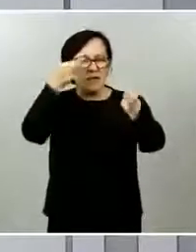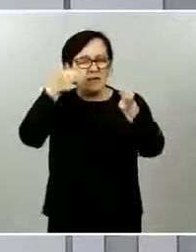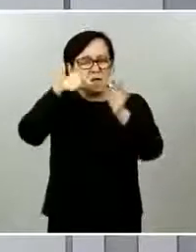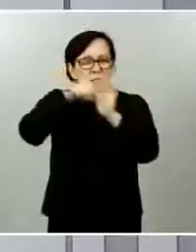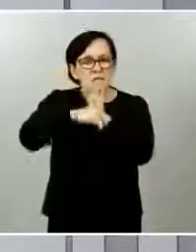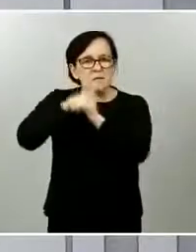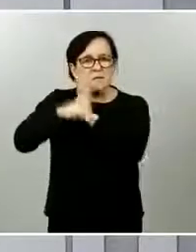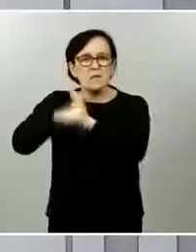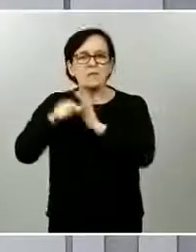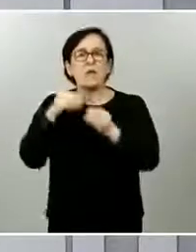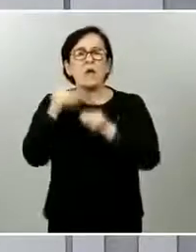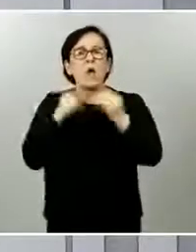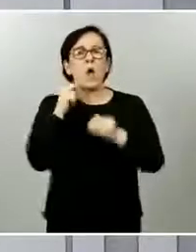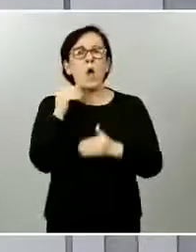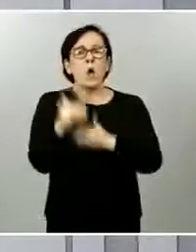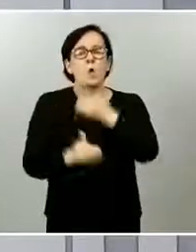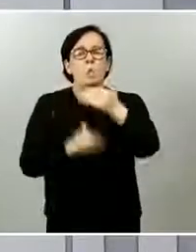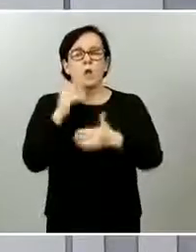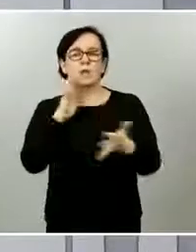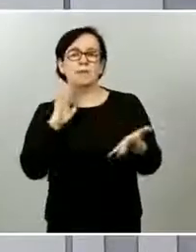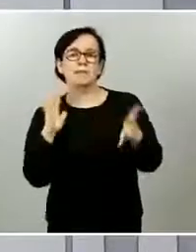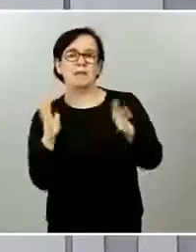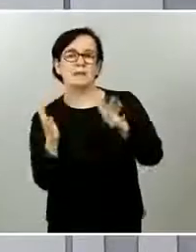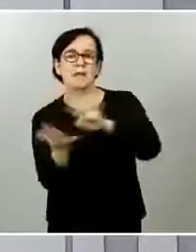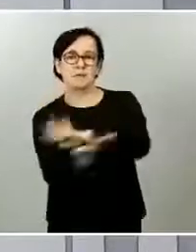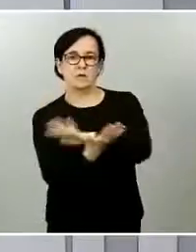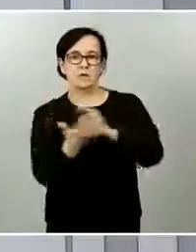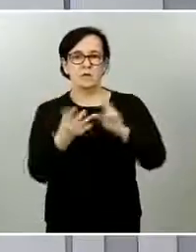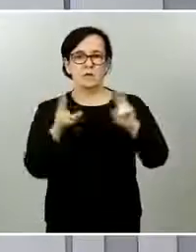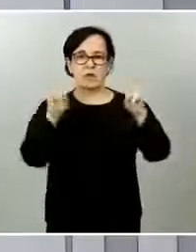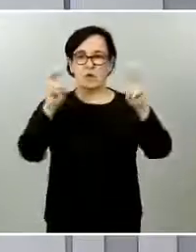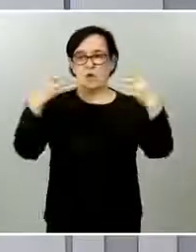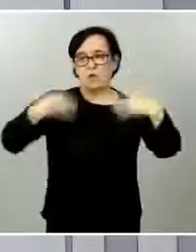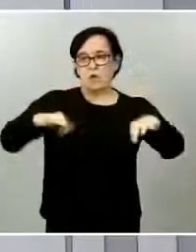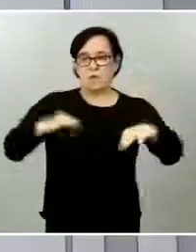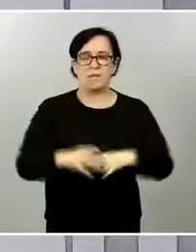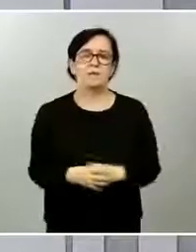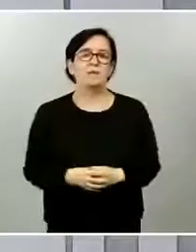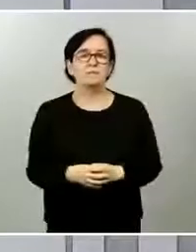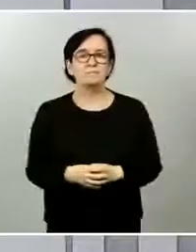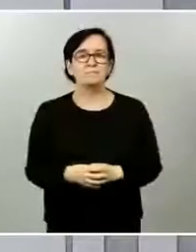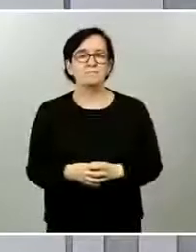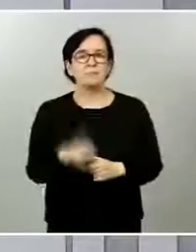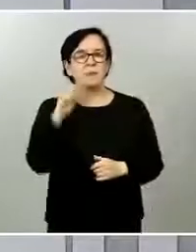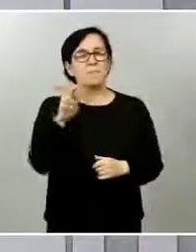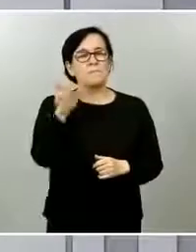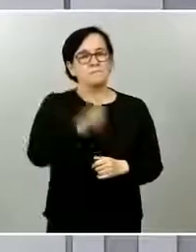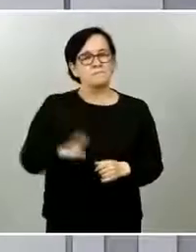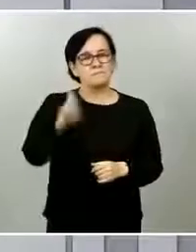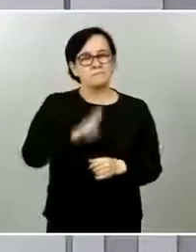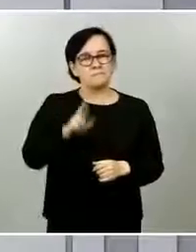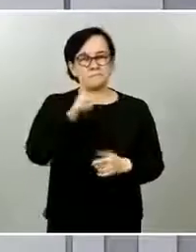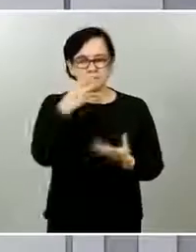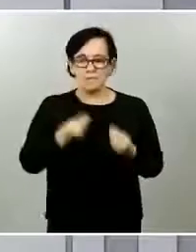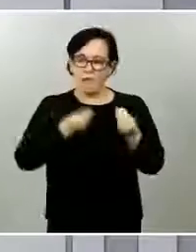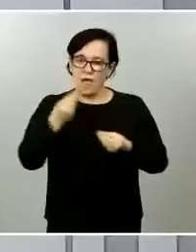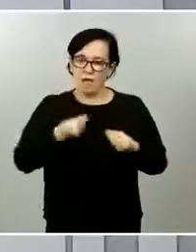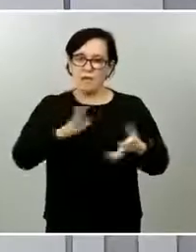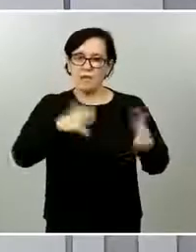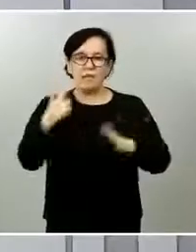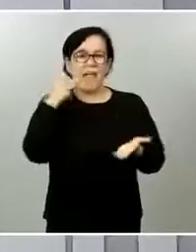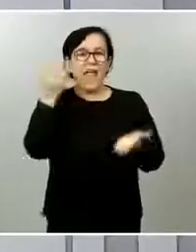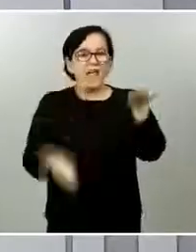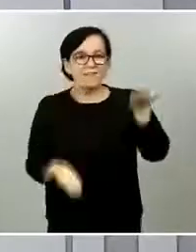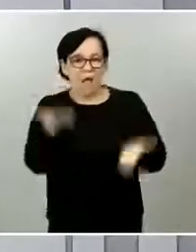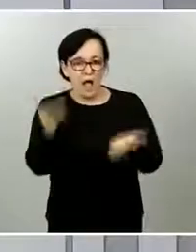Gobierno y de forma intensa en las últimas horas hemos explicado de una manera muy detallada cómo se iba a realizar este